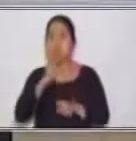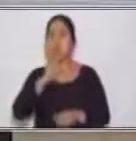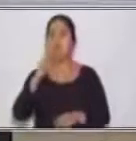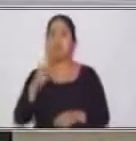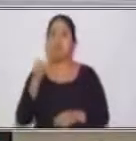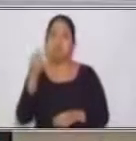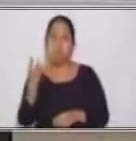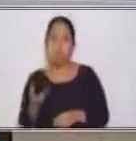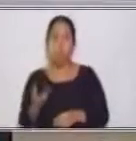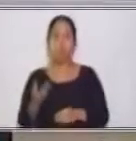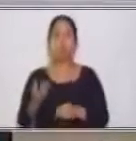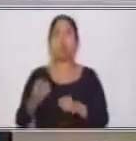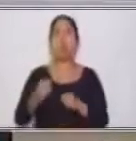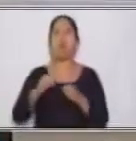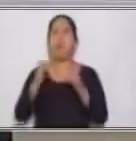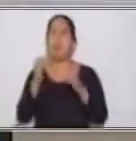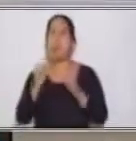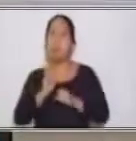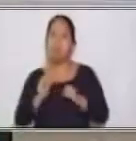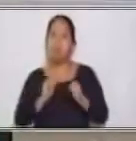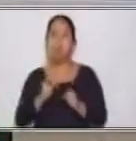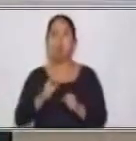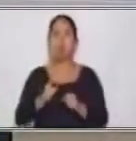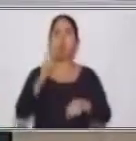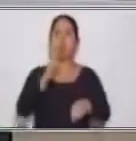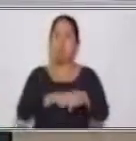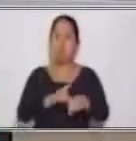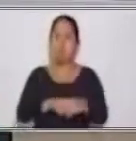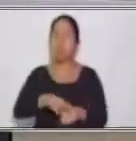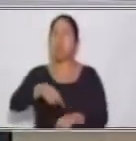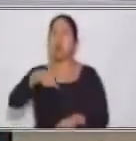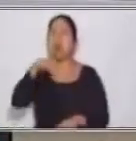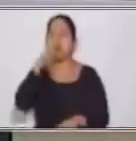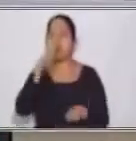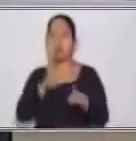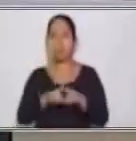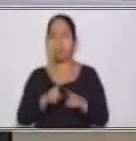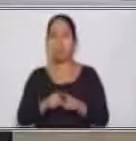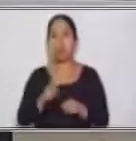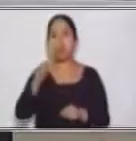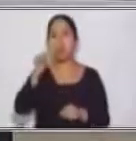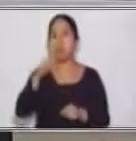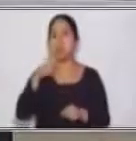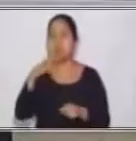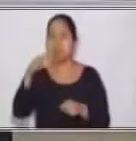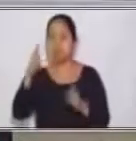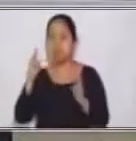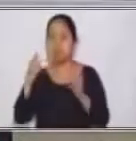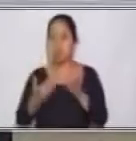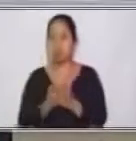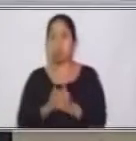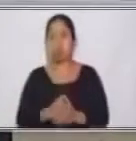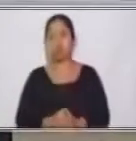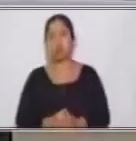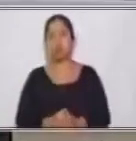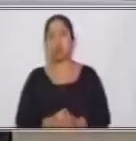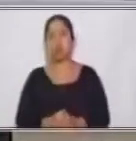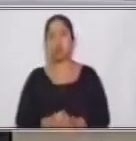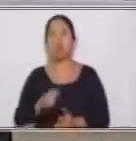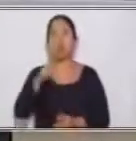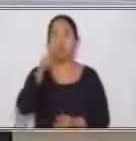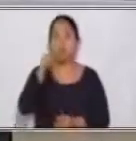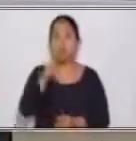modo, tiempo y hemos logrado ya asimilar el tema como tal. Asimismo, ustedes desde casa ya tienen las